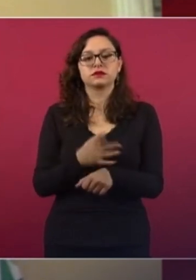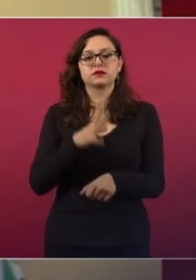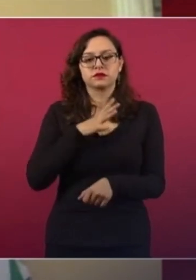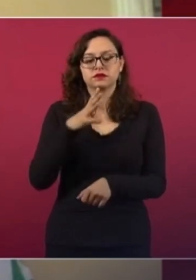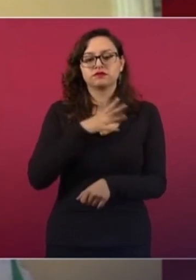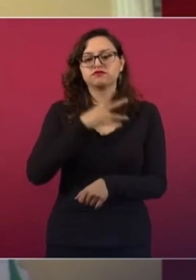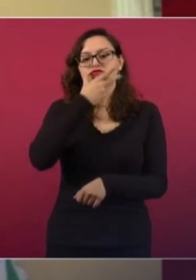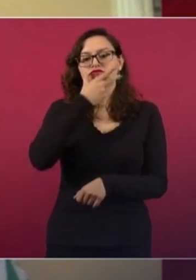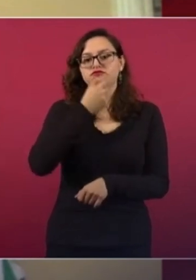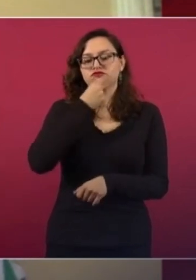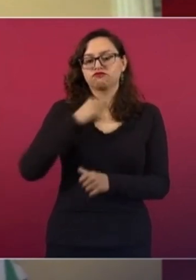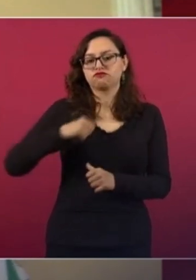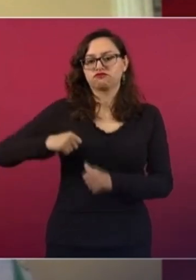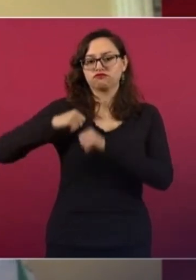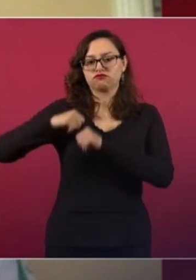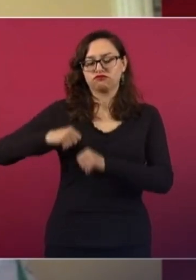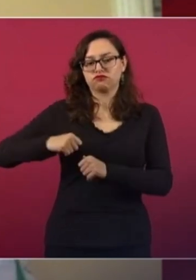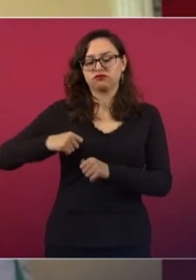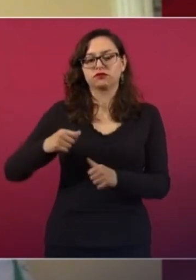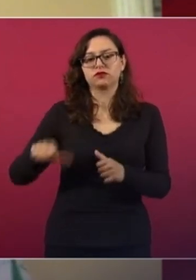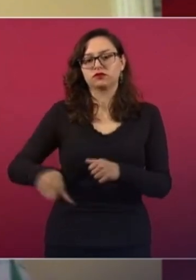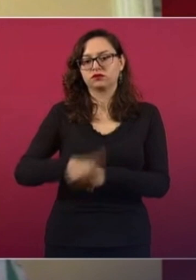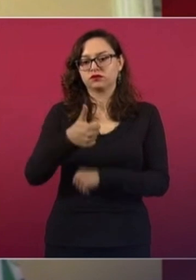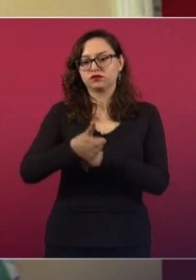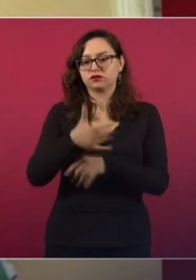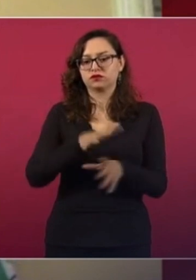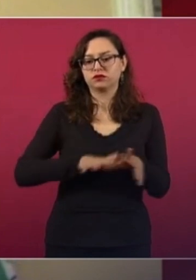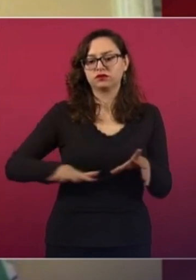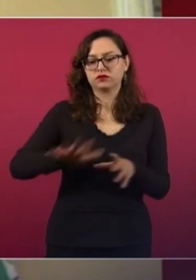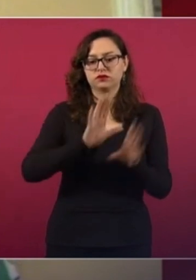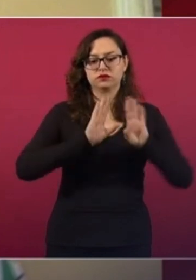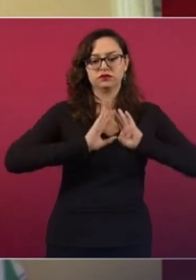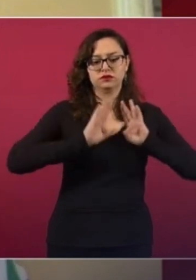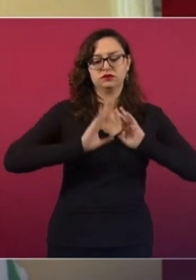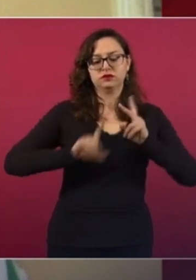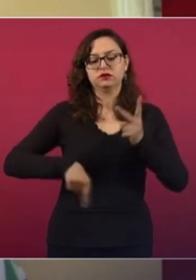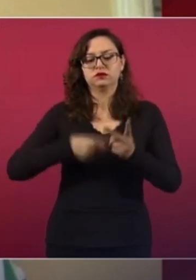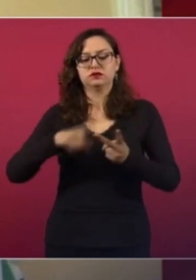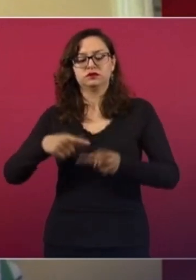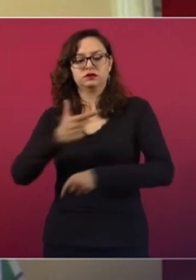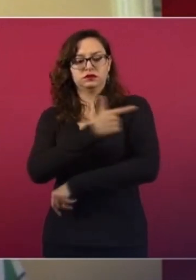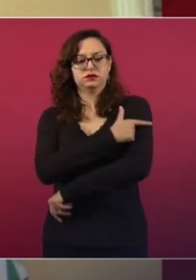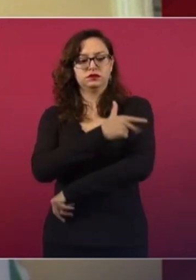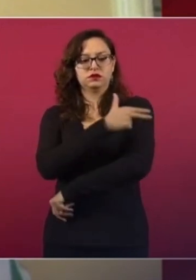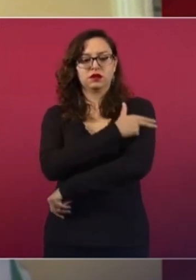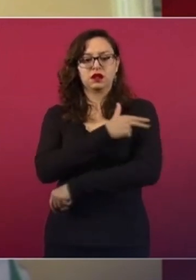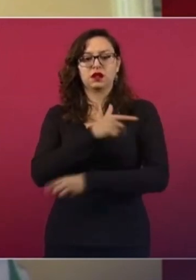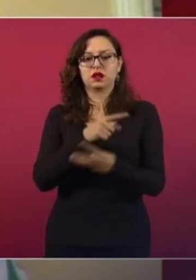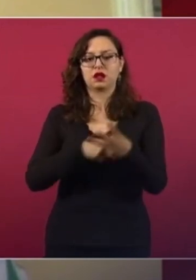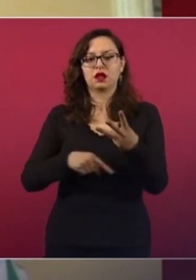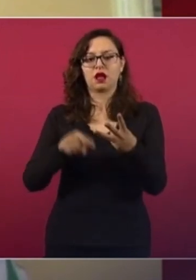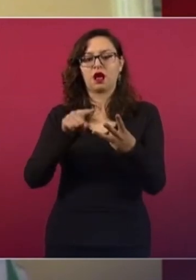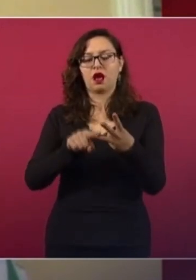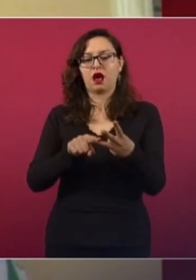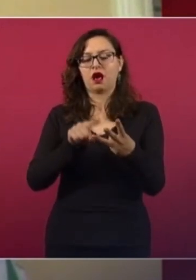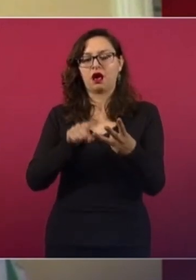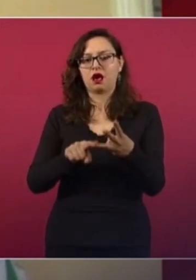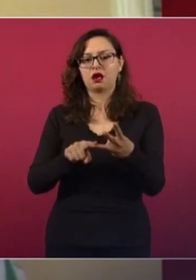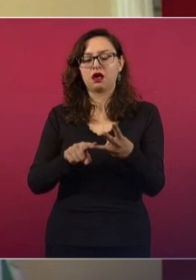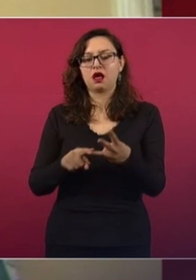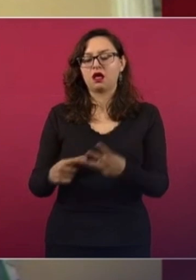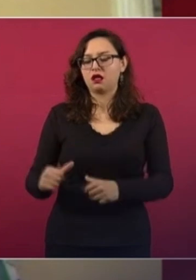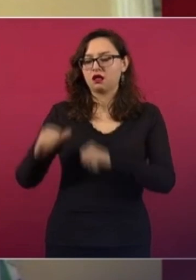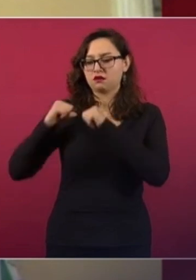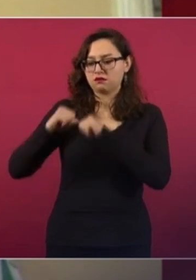región militar, también estuvo presente la Guardia Nacional. Asimismo, autoridades del gobierno